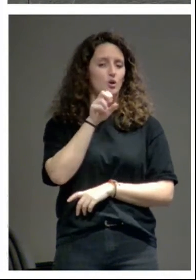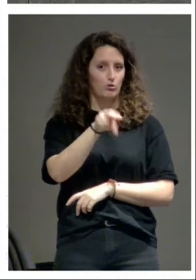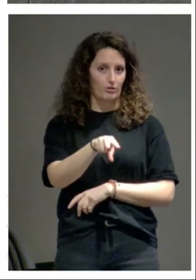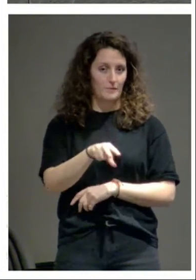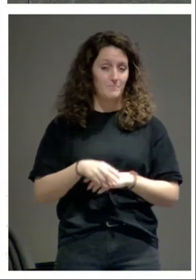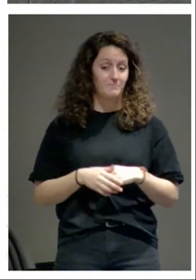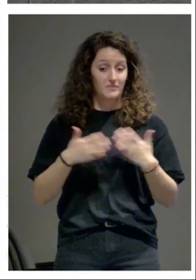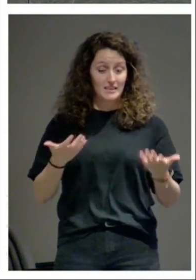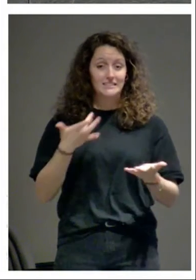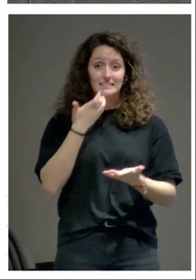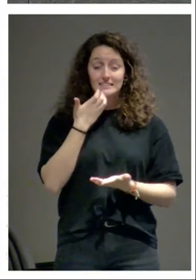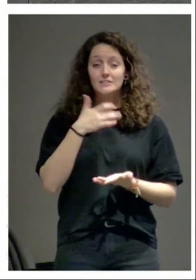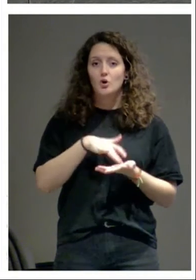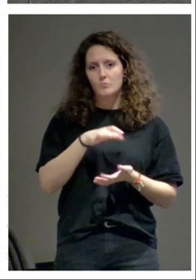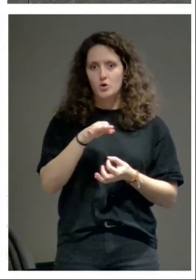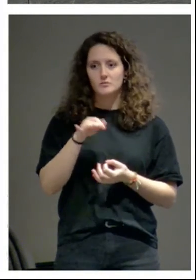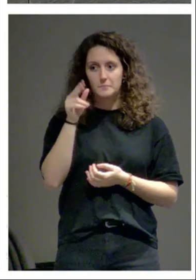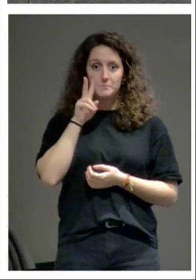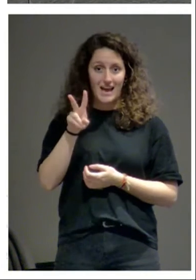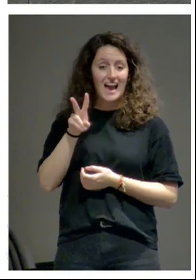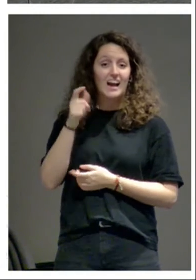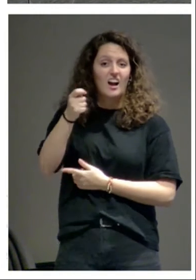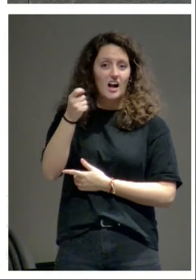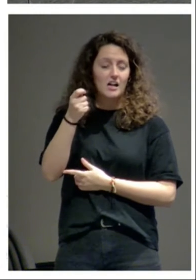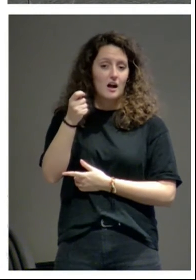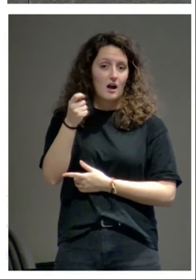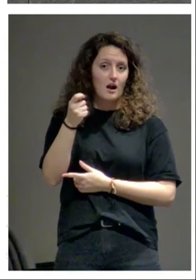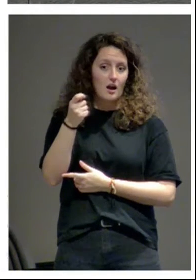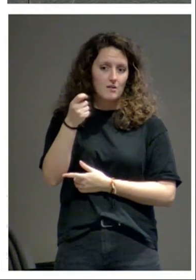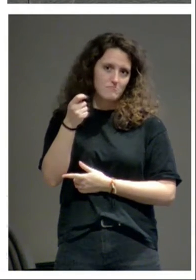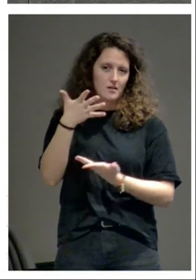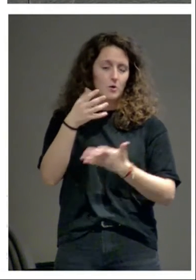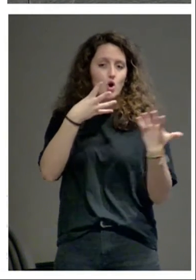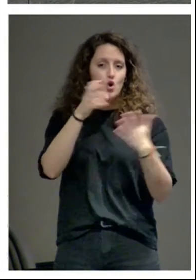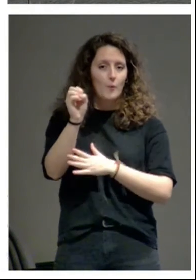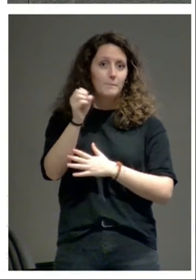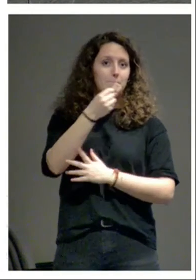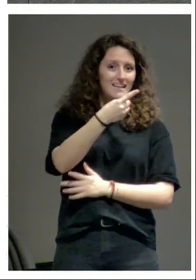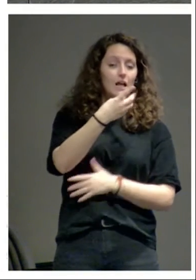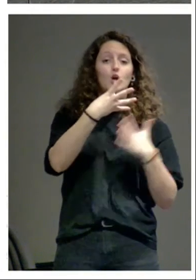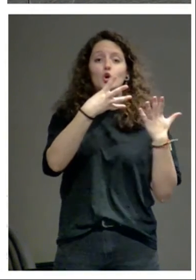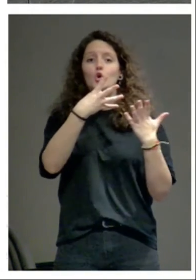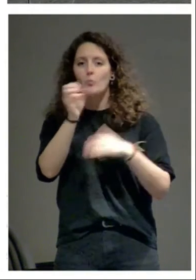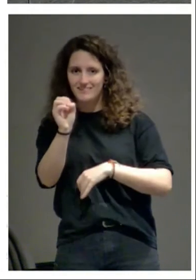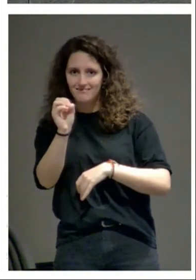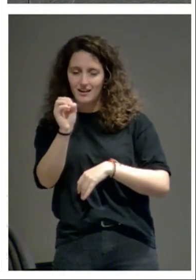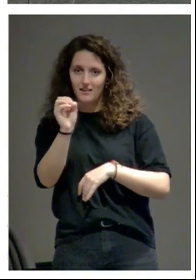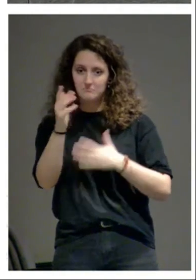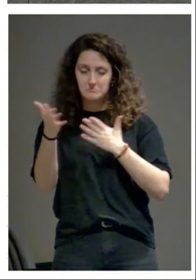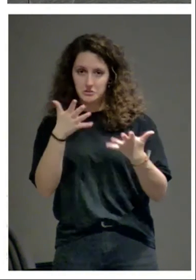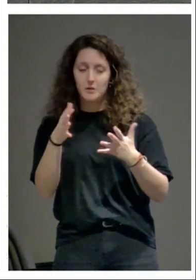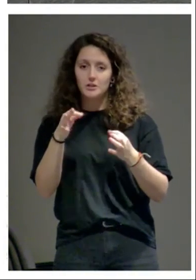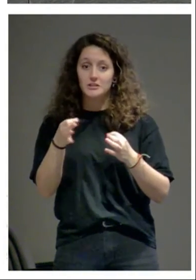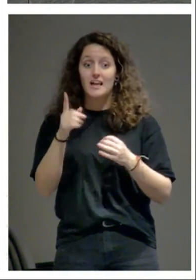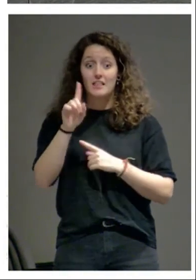si nos encontramos porque lo tenemos en Jaca a finales hacia los años 90 1090 y lo tenemos en los edificios